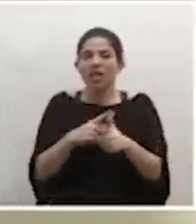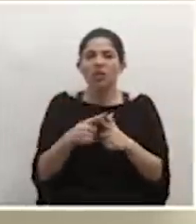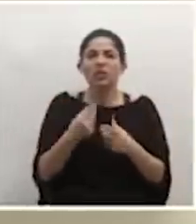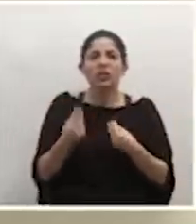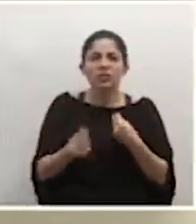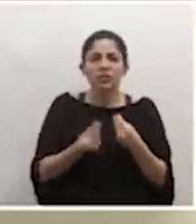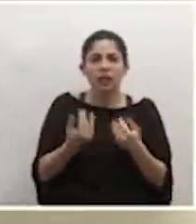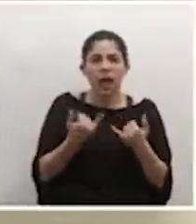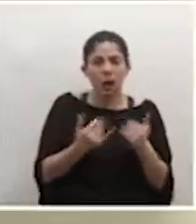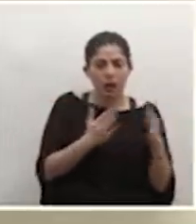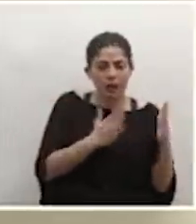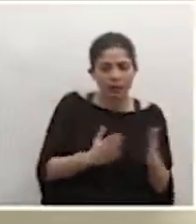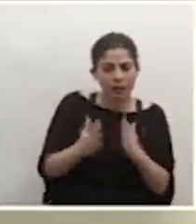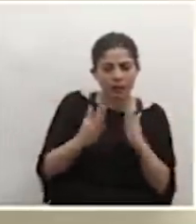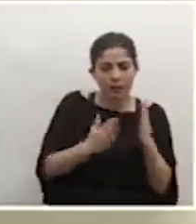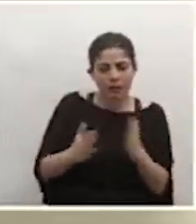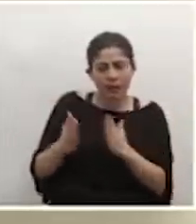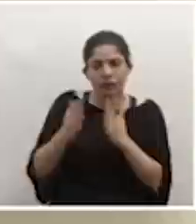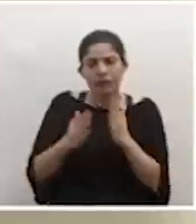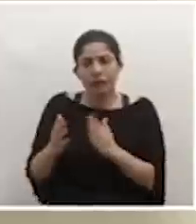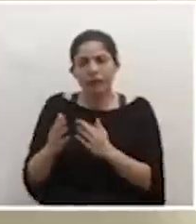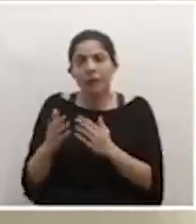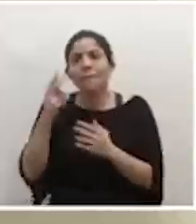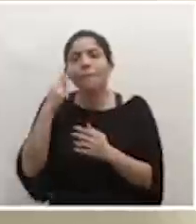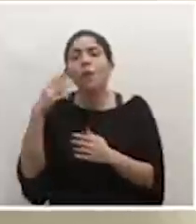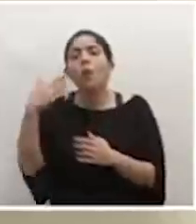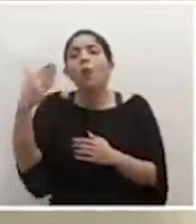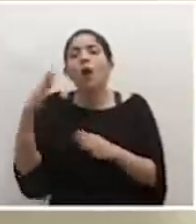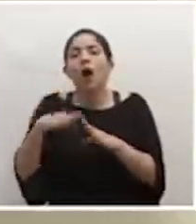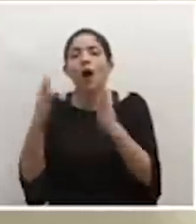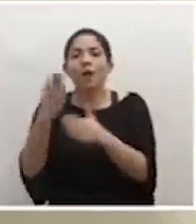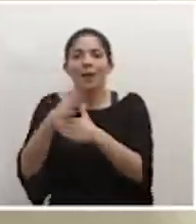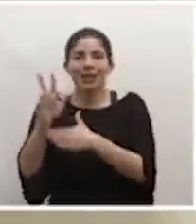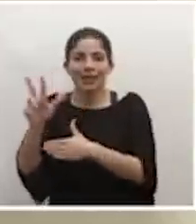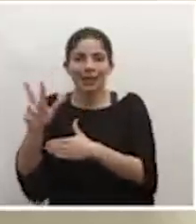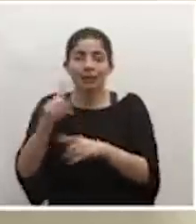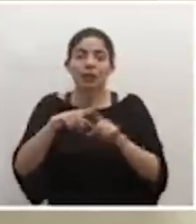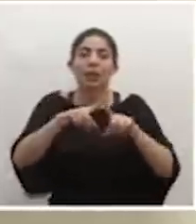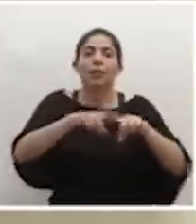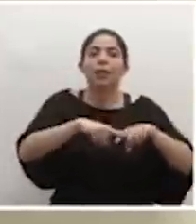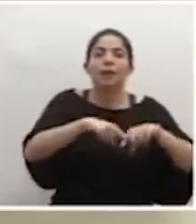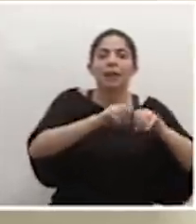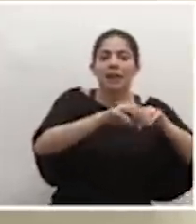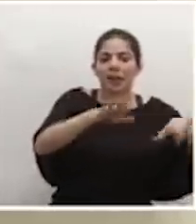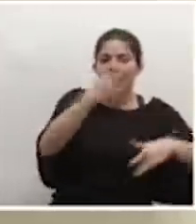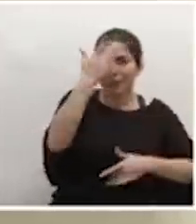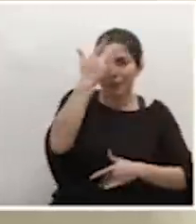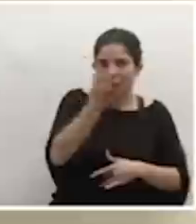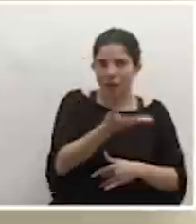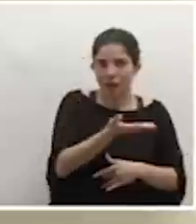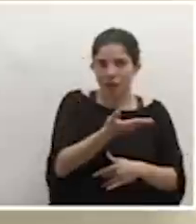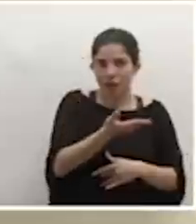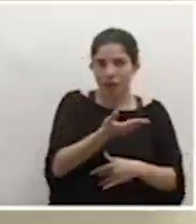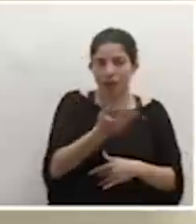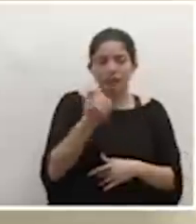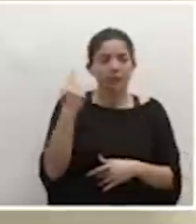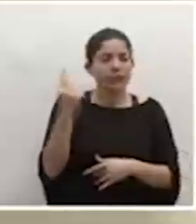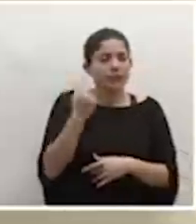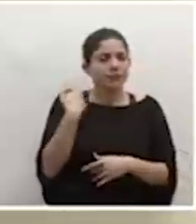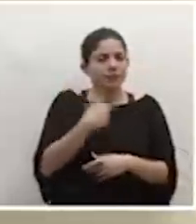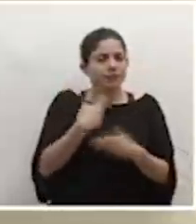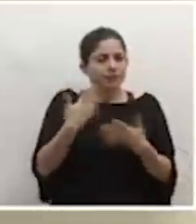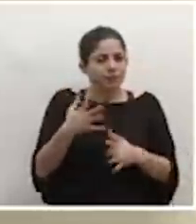pronto posible se pueda retomar la fase 3 de apertura, siempre y cuando las condiciones epidemiológicas así lo manifiesten. Y en todo momento hemos dicho,